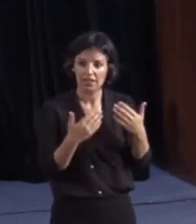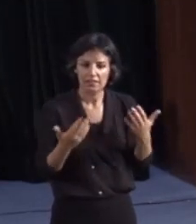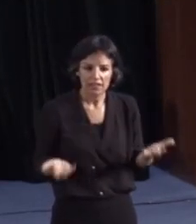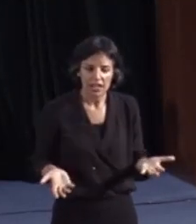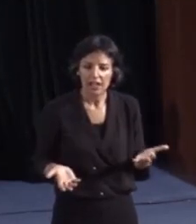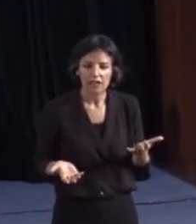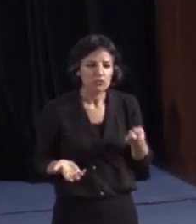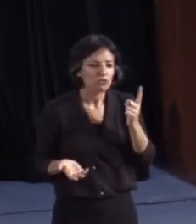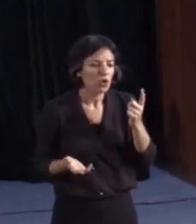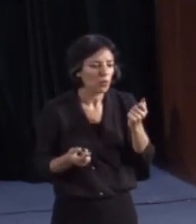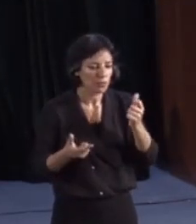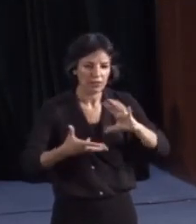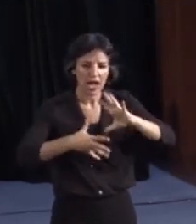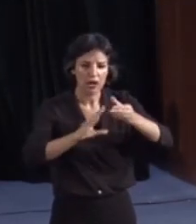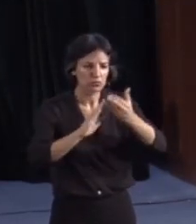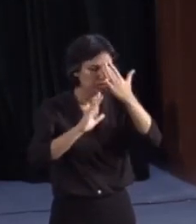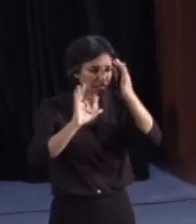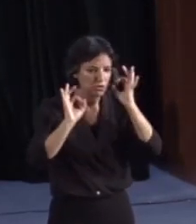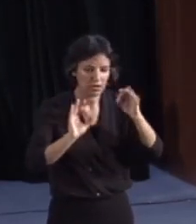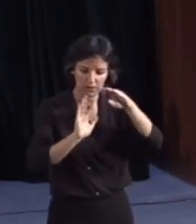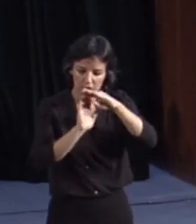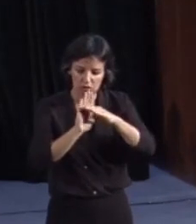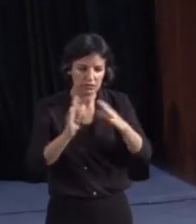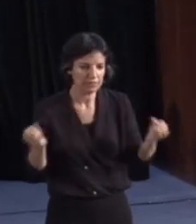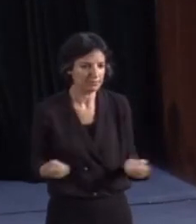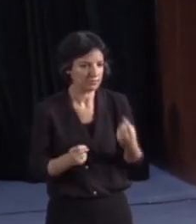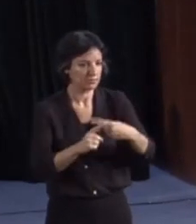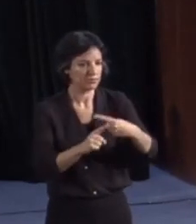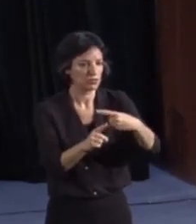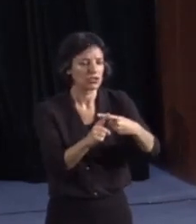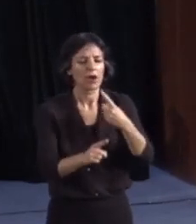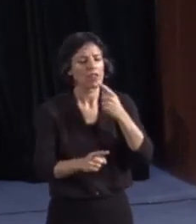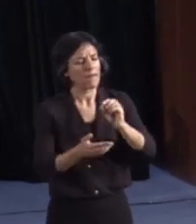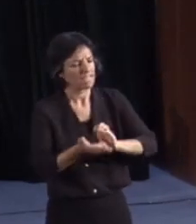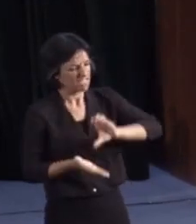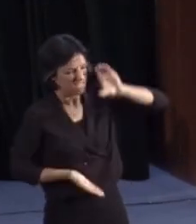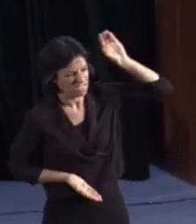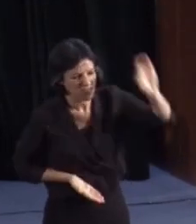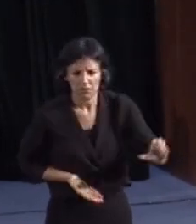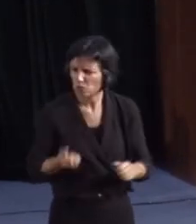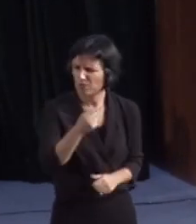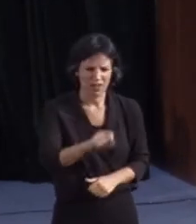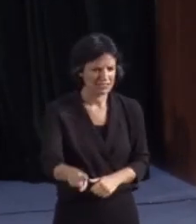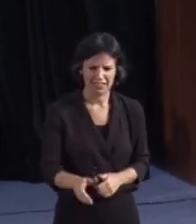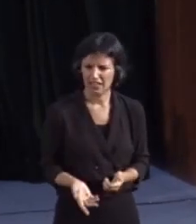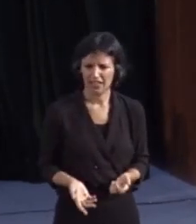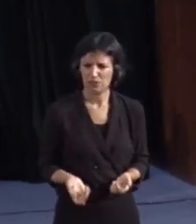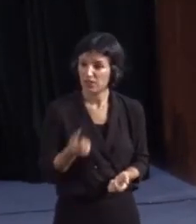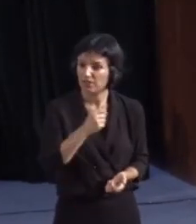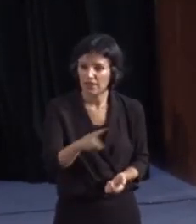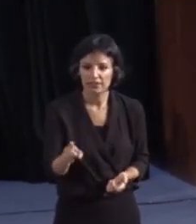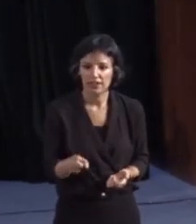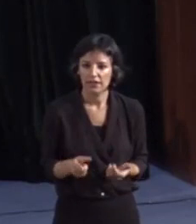simplemente ajustes razonables y medidas de acción positivas. No es necesario una inversión importante, pero es